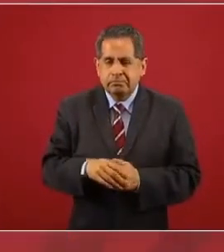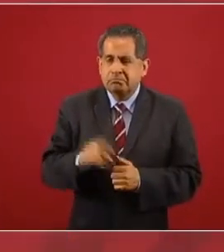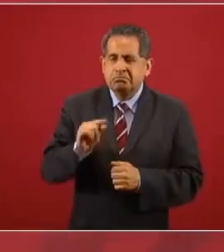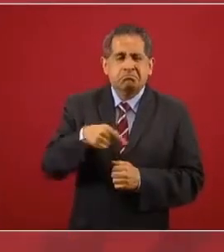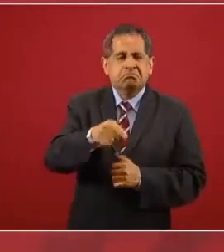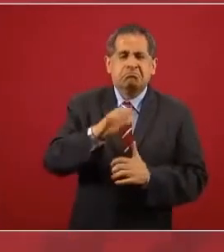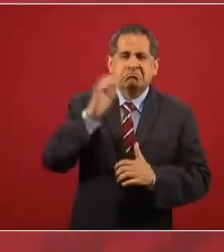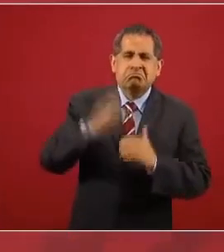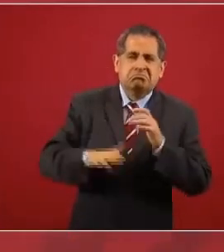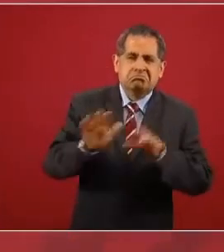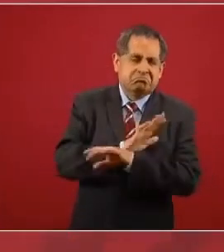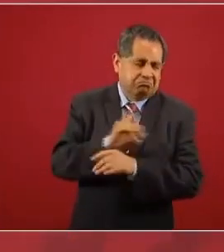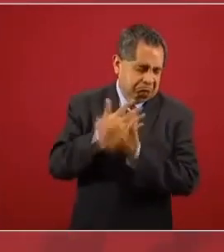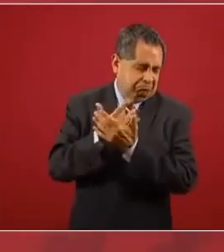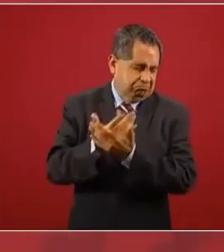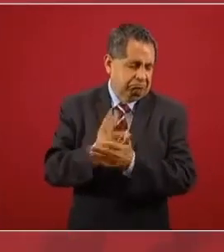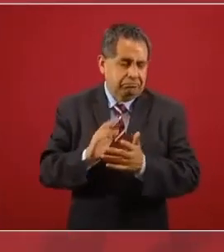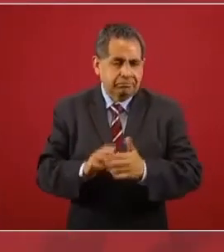tardar.